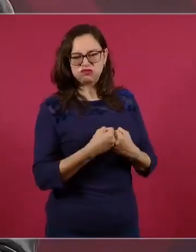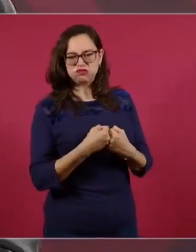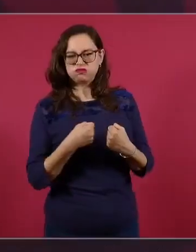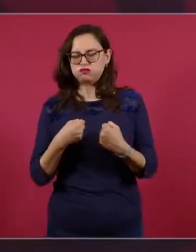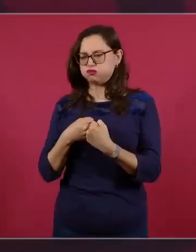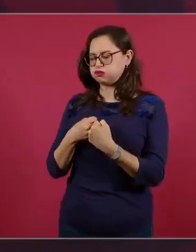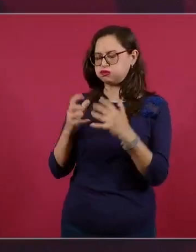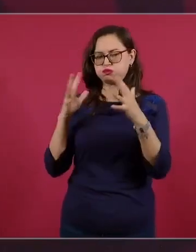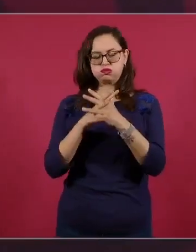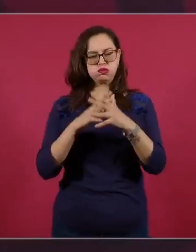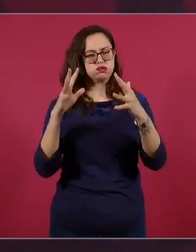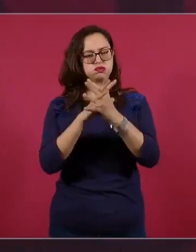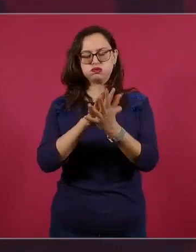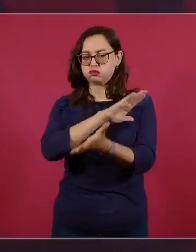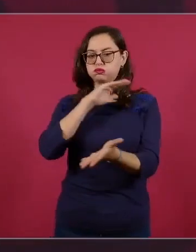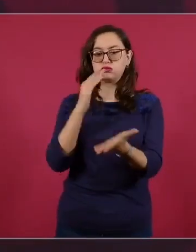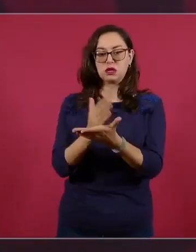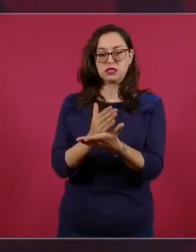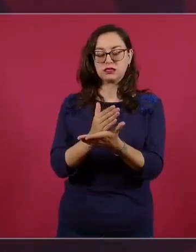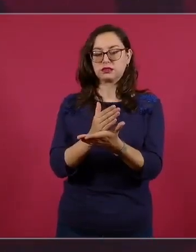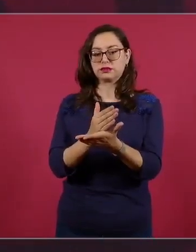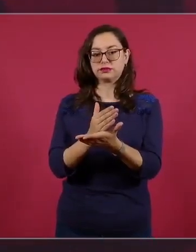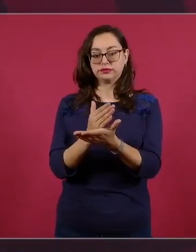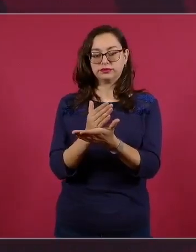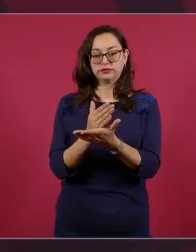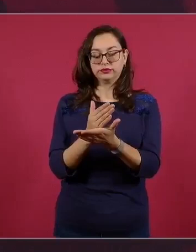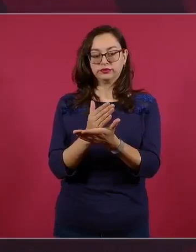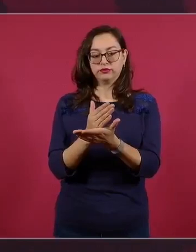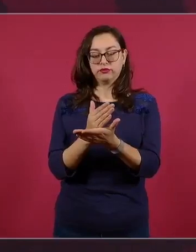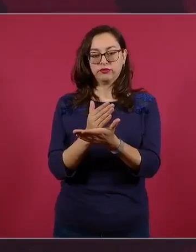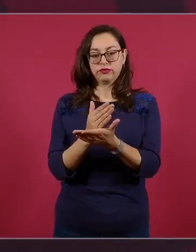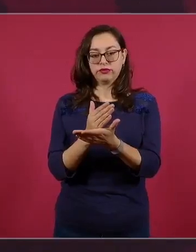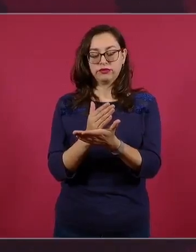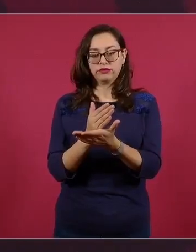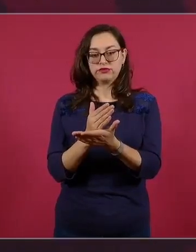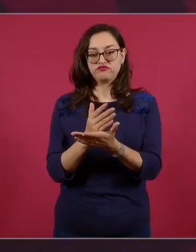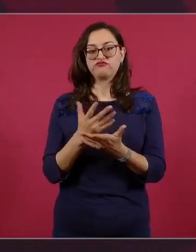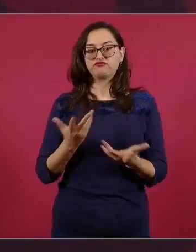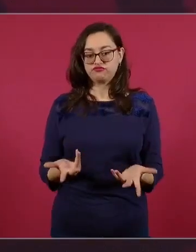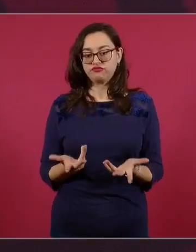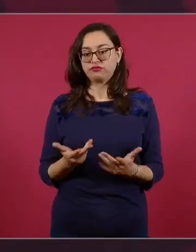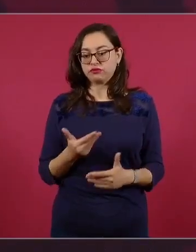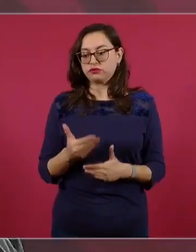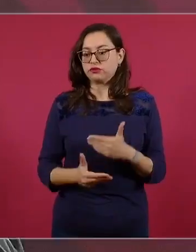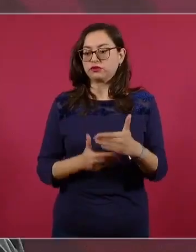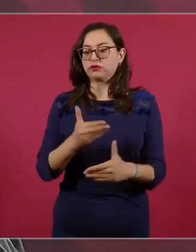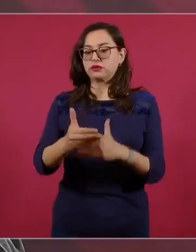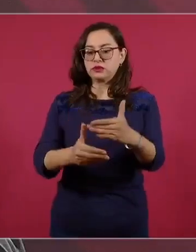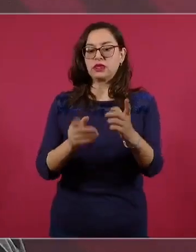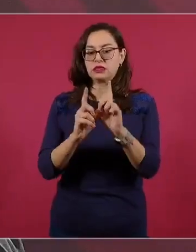que no haya guerras, que haya progreso con justicia,